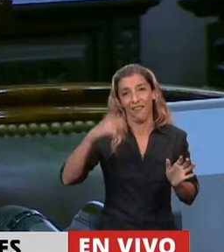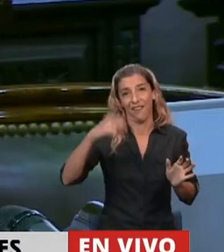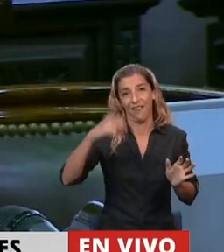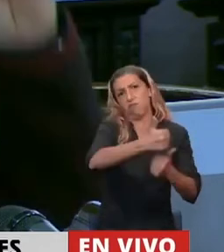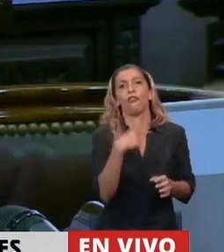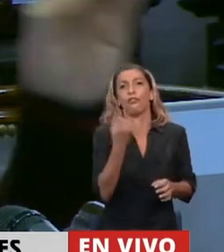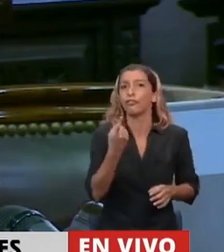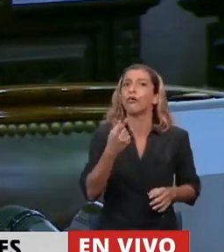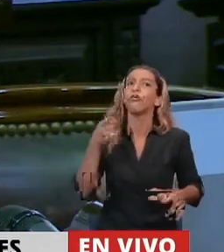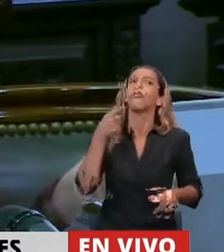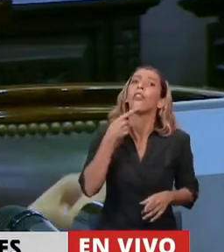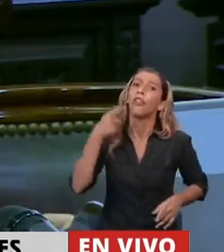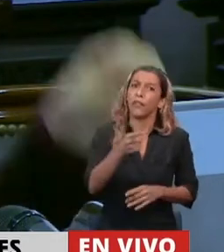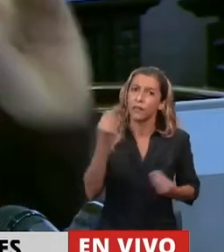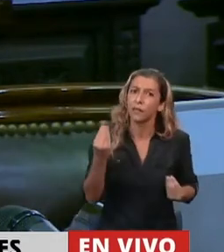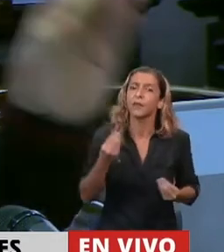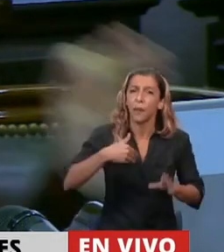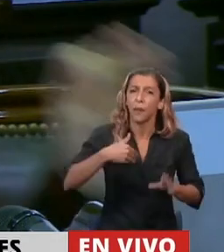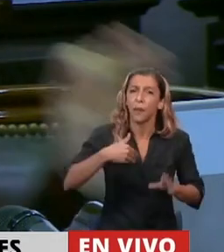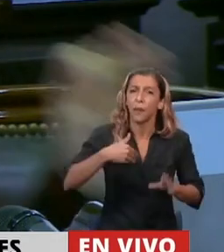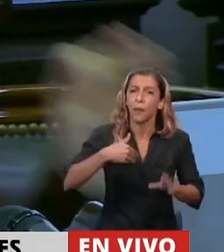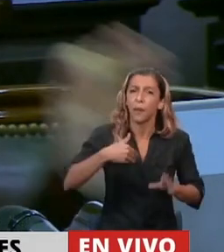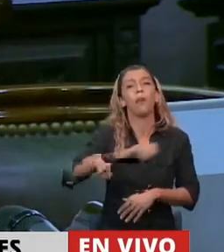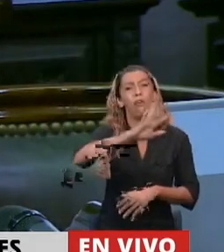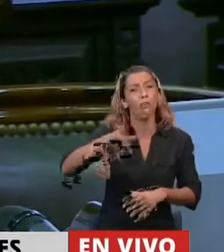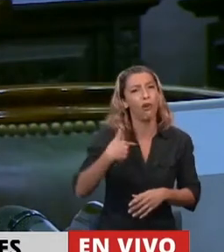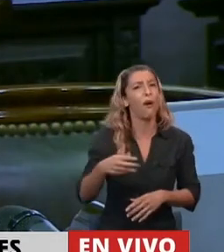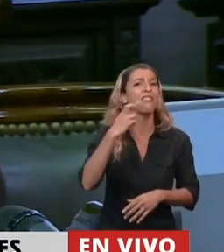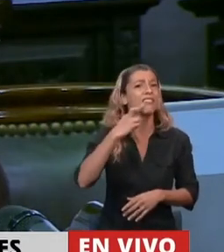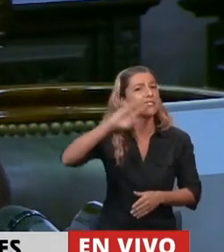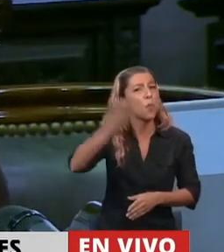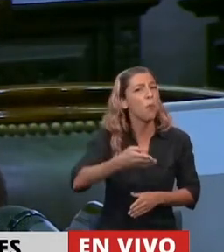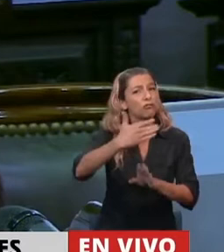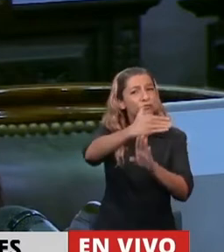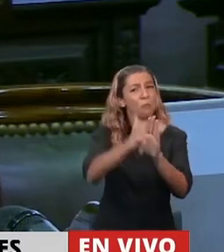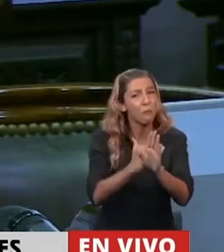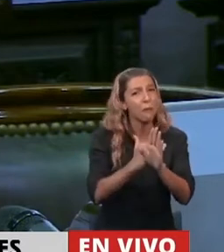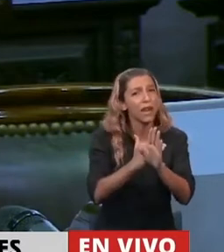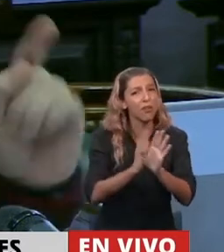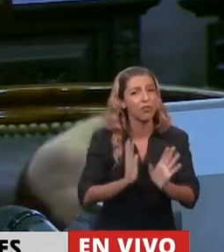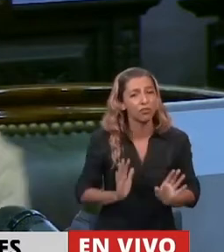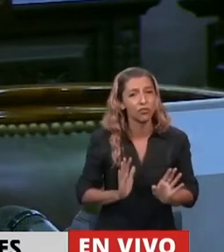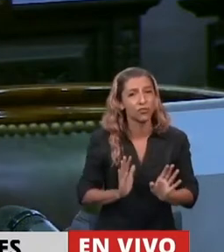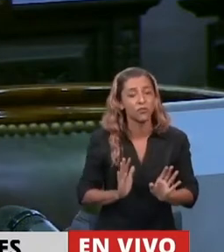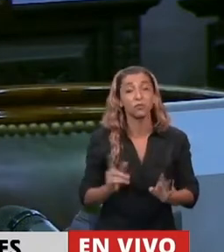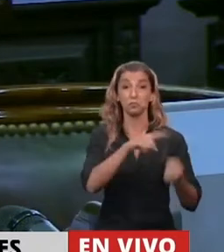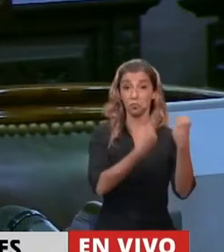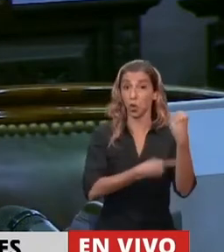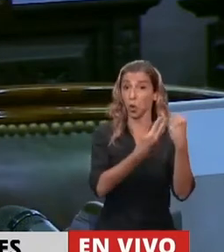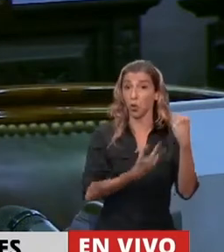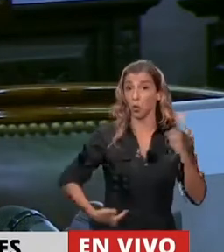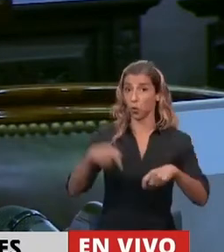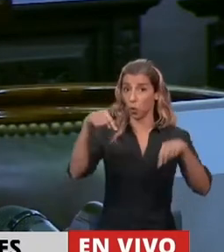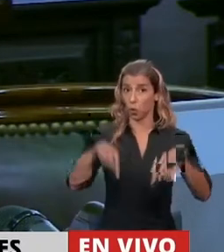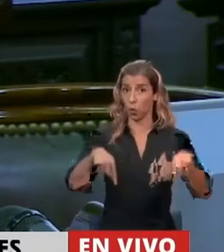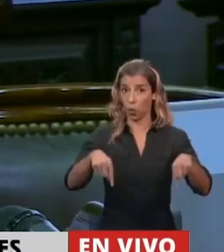pérdida del 19% del poder adquisitivo de las jubilaciones durante el gobierno de Mauricio Macri. El Poder Ejecutivo actualmente,